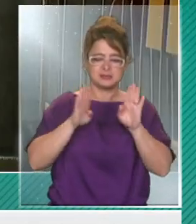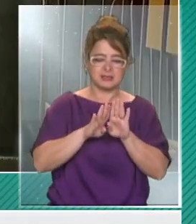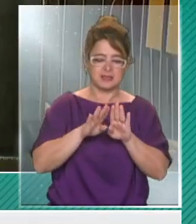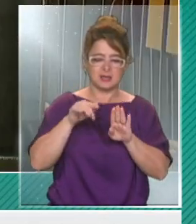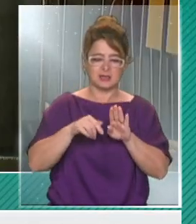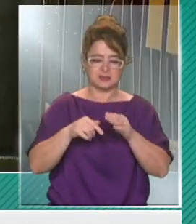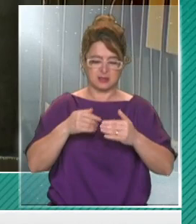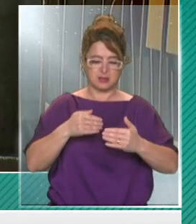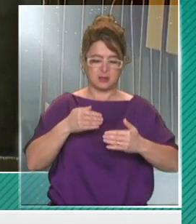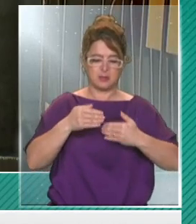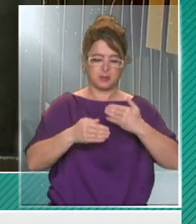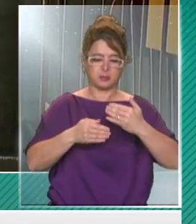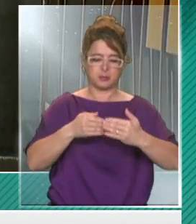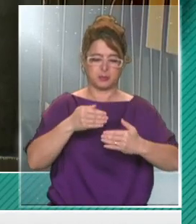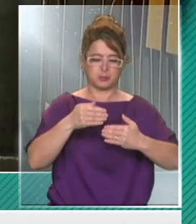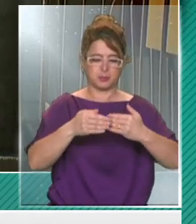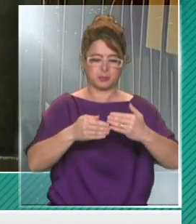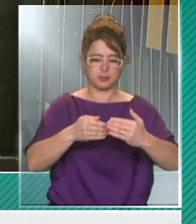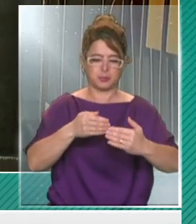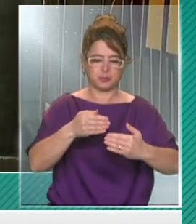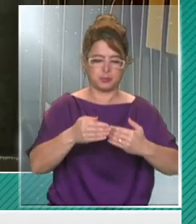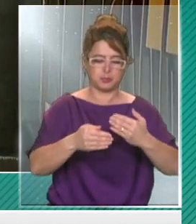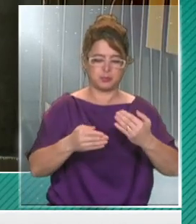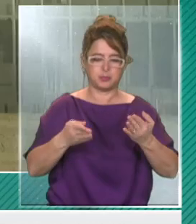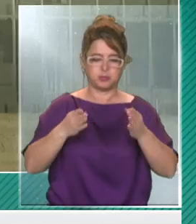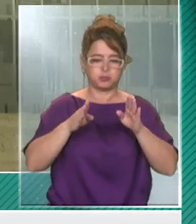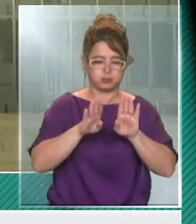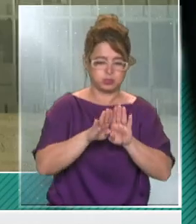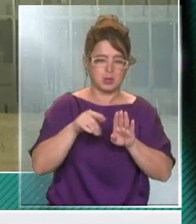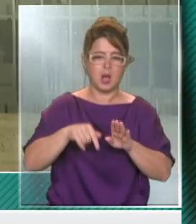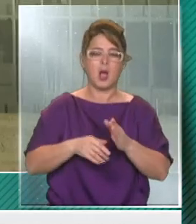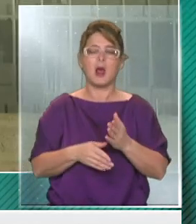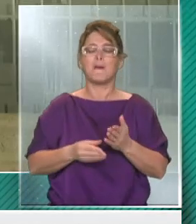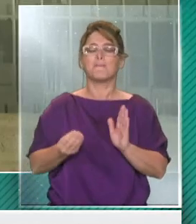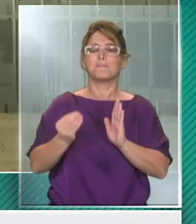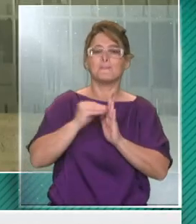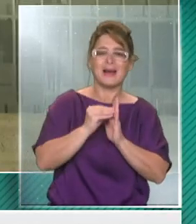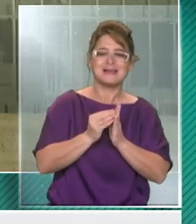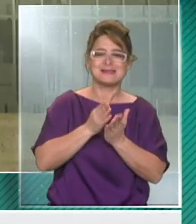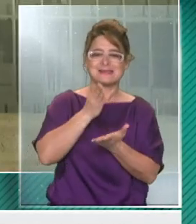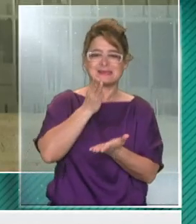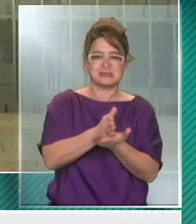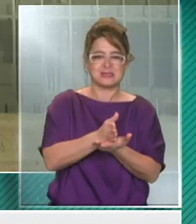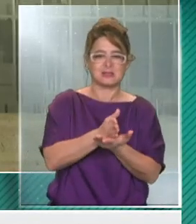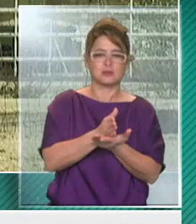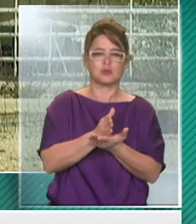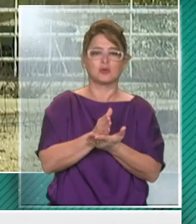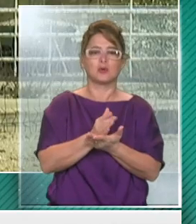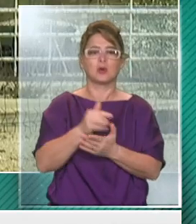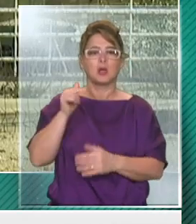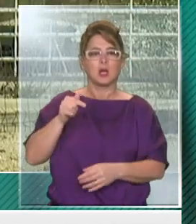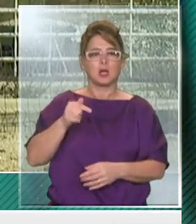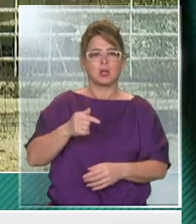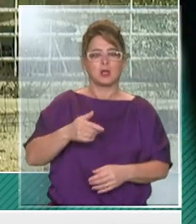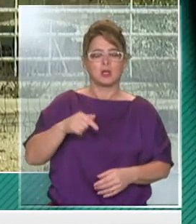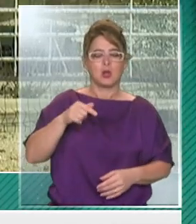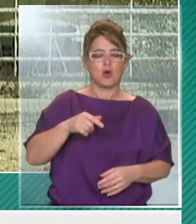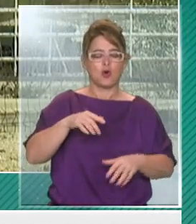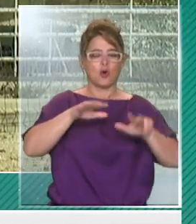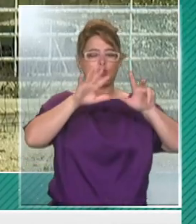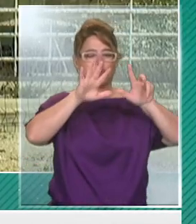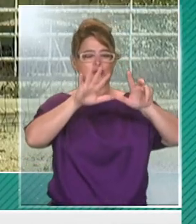hoy ya comienza un confinamiento un poco más estricto teniendo en cuenta que otro día más las últimas 24 horas 812